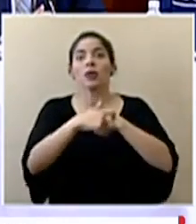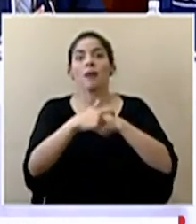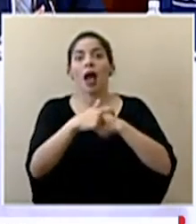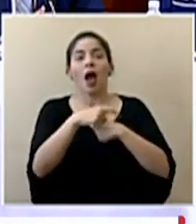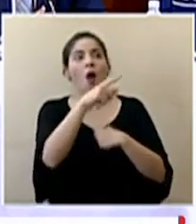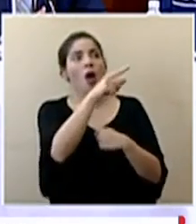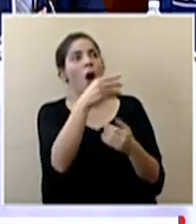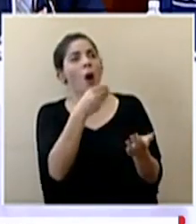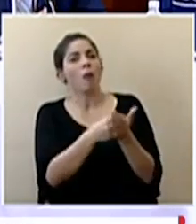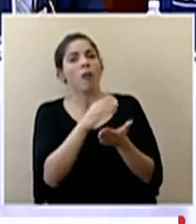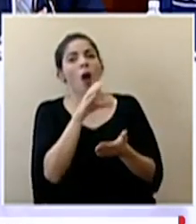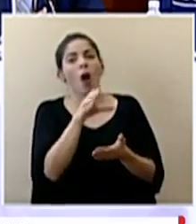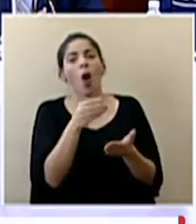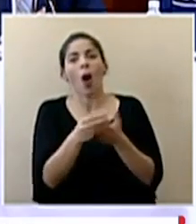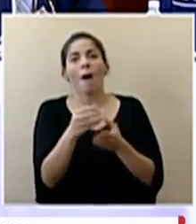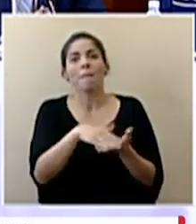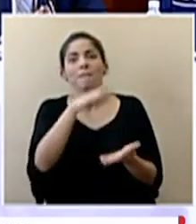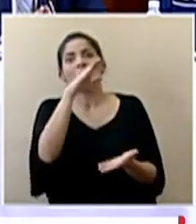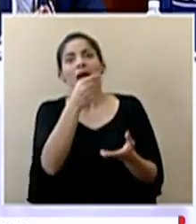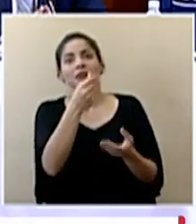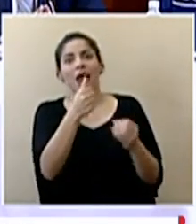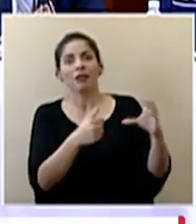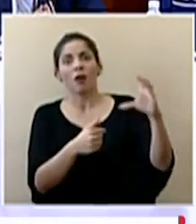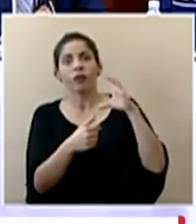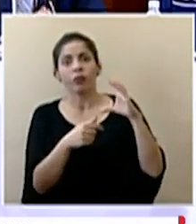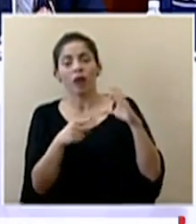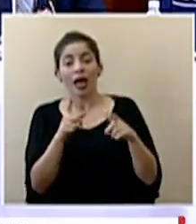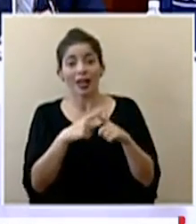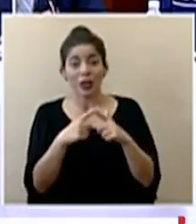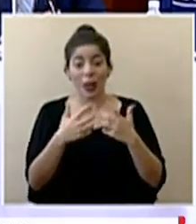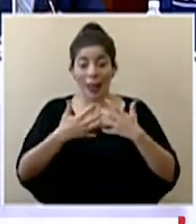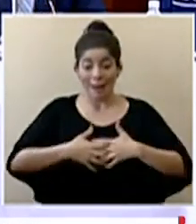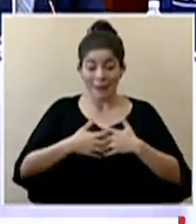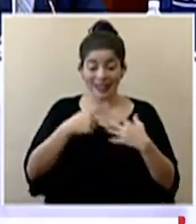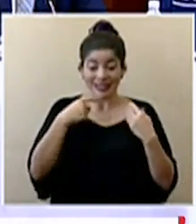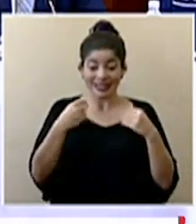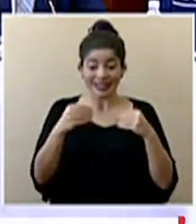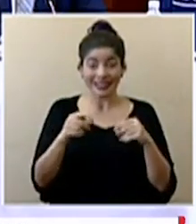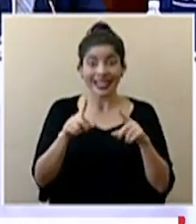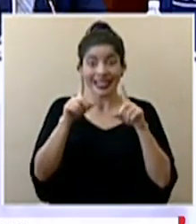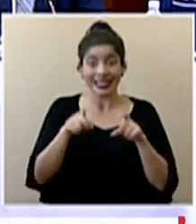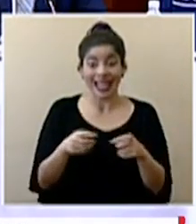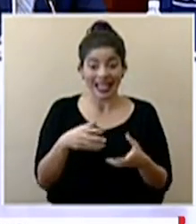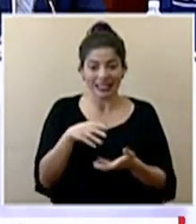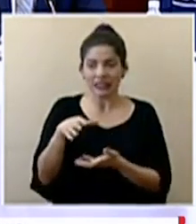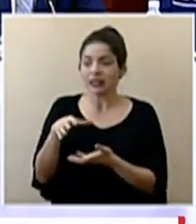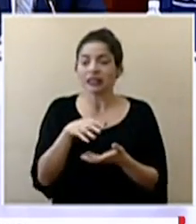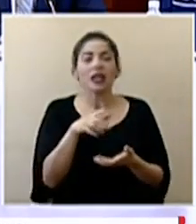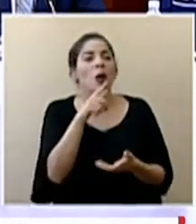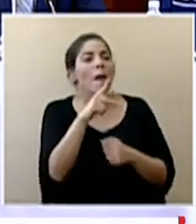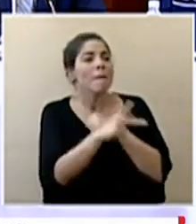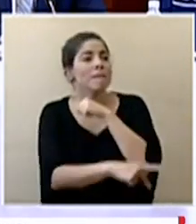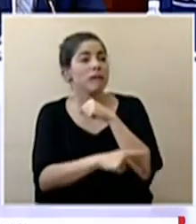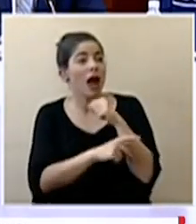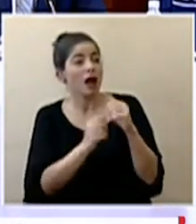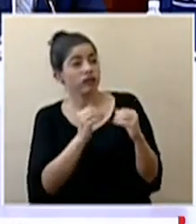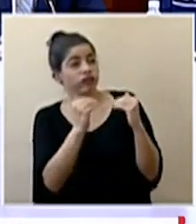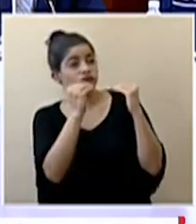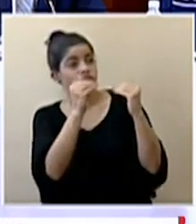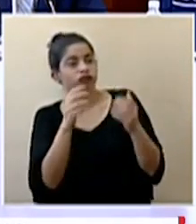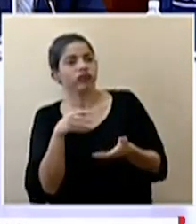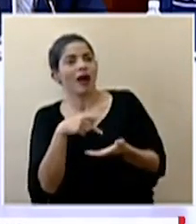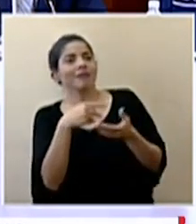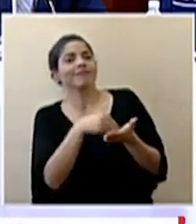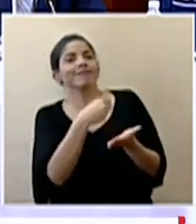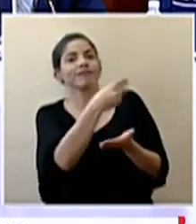comprador que ofrecía más empresas dicen que a la hora de vender sus test de COVID favorecen a los países con mejores infraestructuras para aplicarlos ¿en